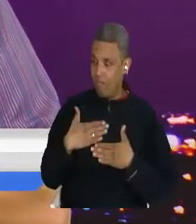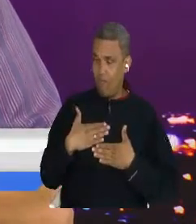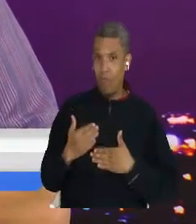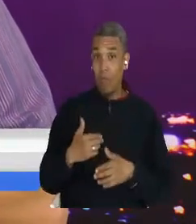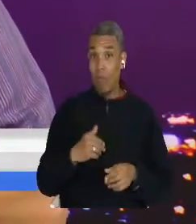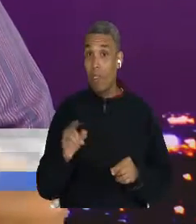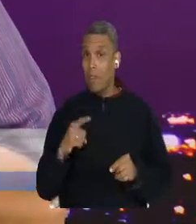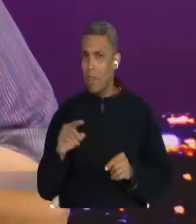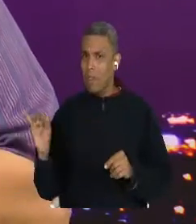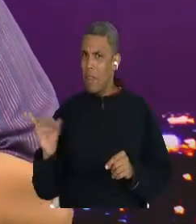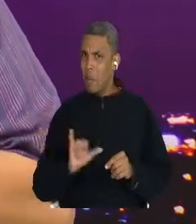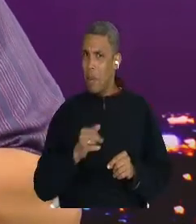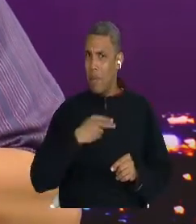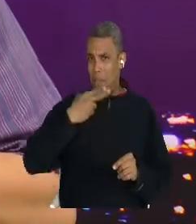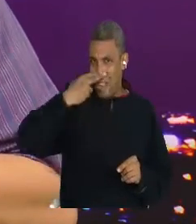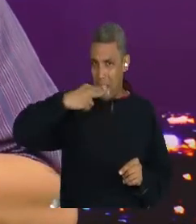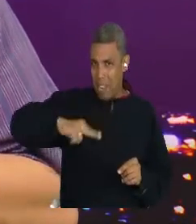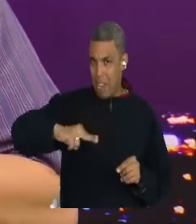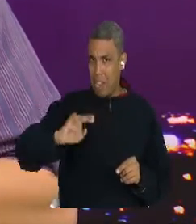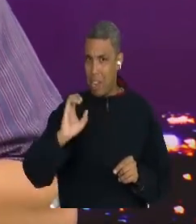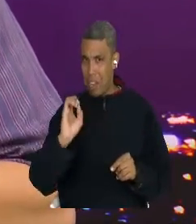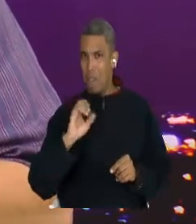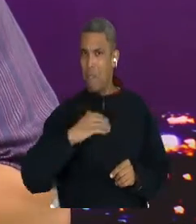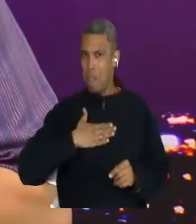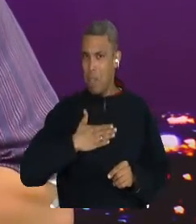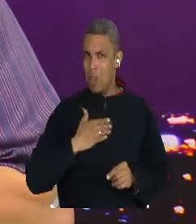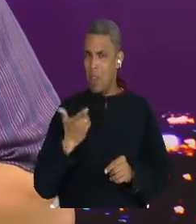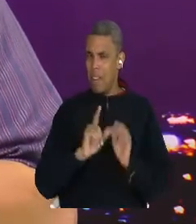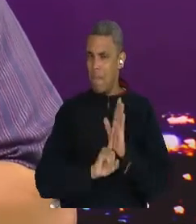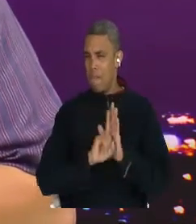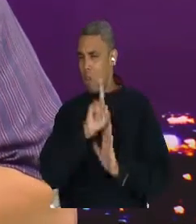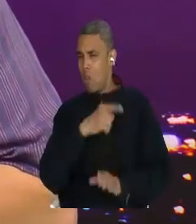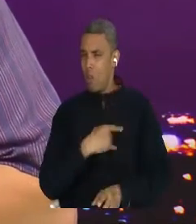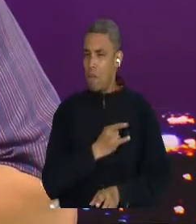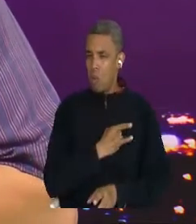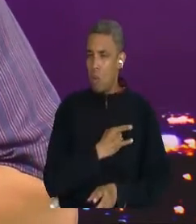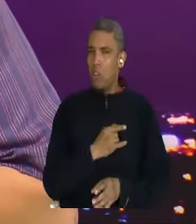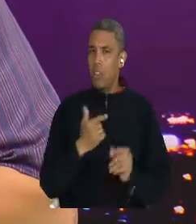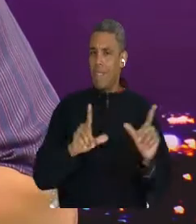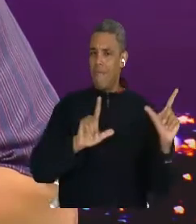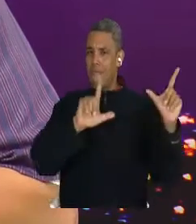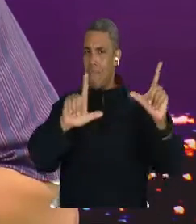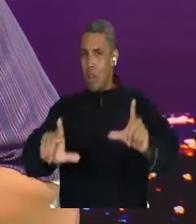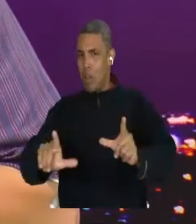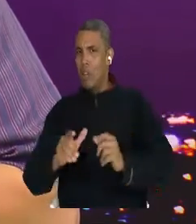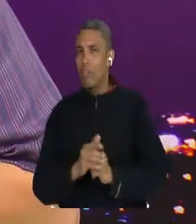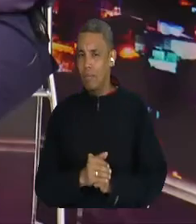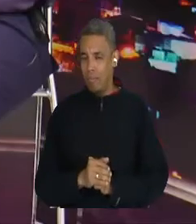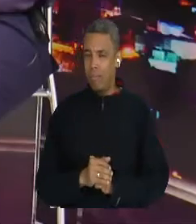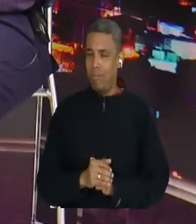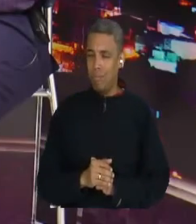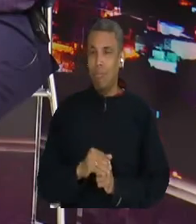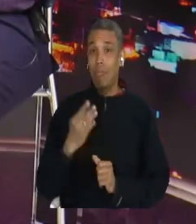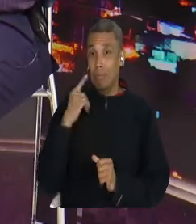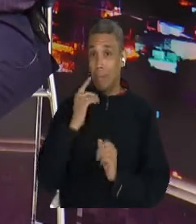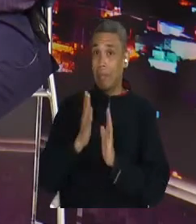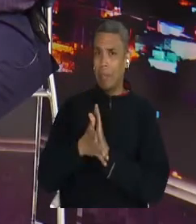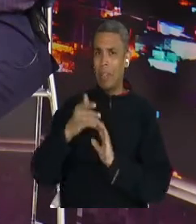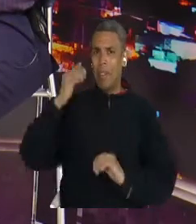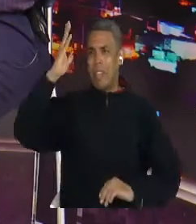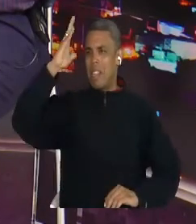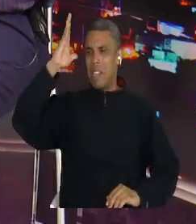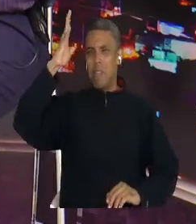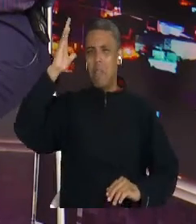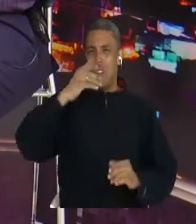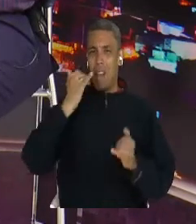Y precisamente el discurso que entrega el rector de la universidad, donde genera mi hijo, le hace énfasis